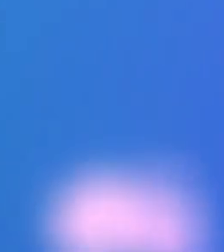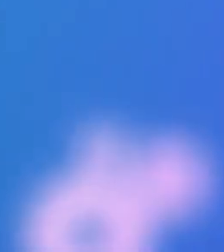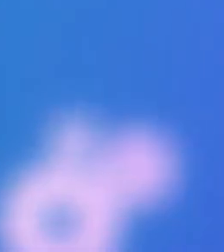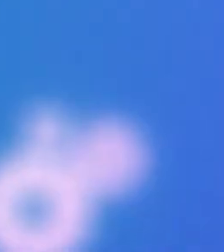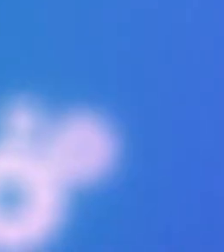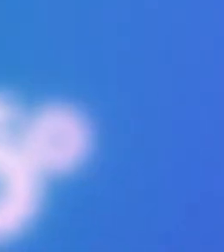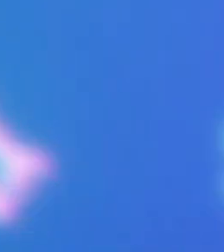edición